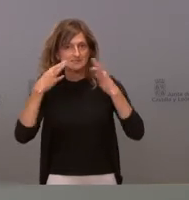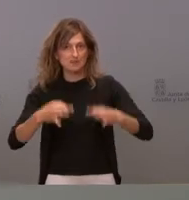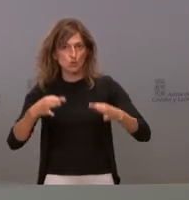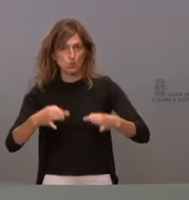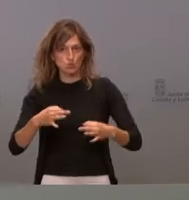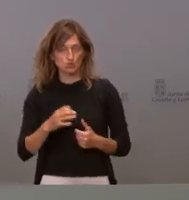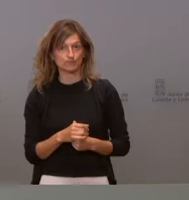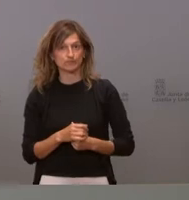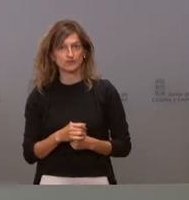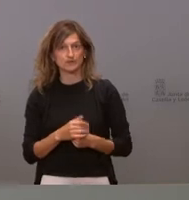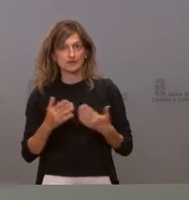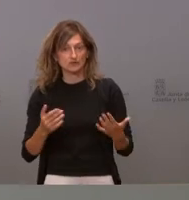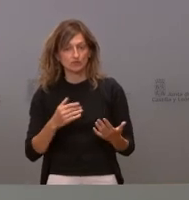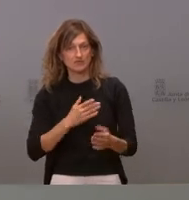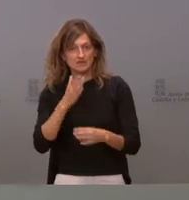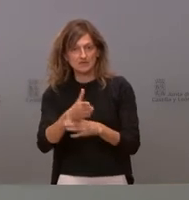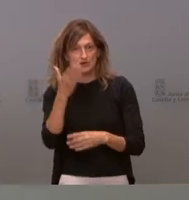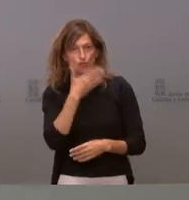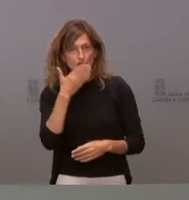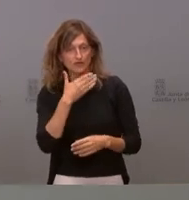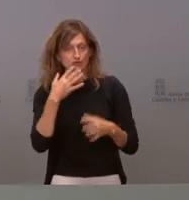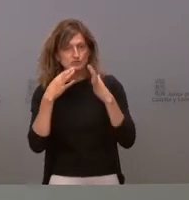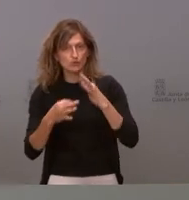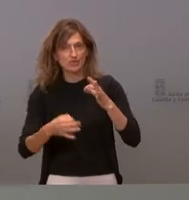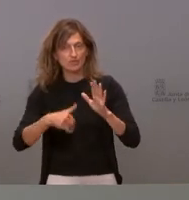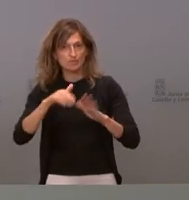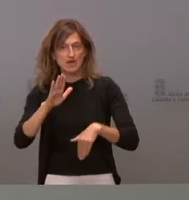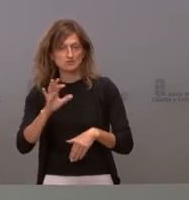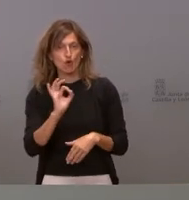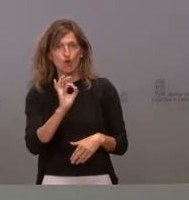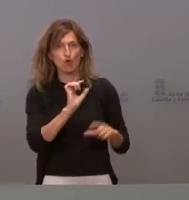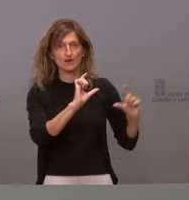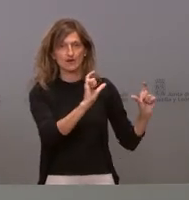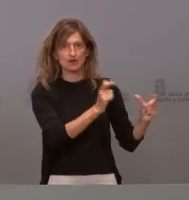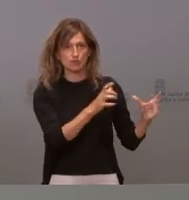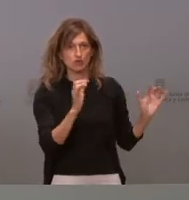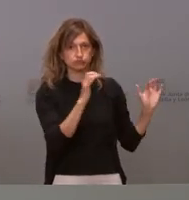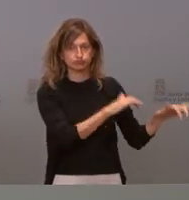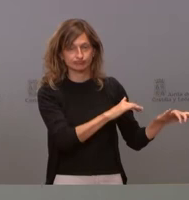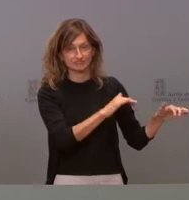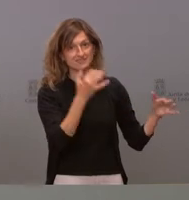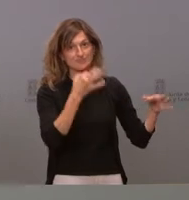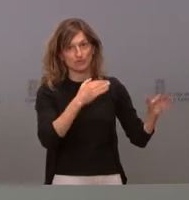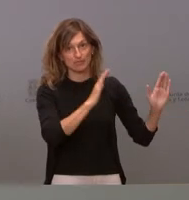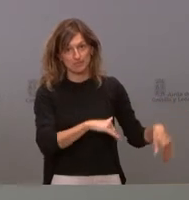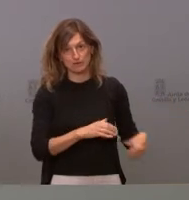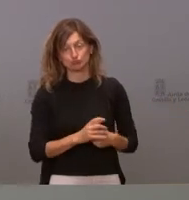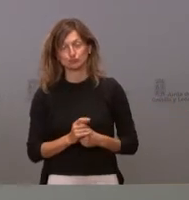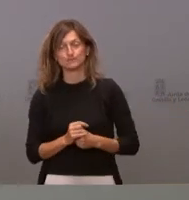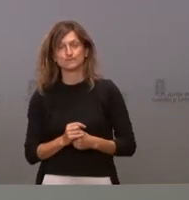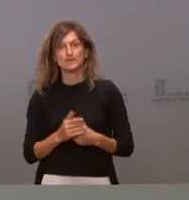lo cual a lo mejor están más seguros en el colegio que a lo mejor reunidos en reuniones masivas pero la idea es